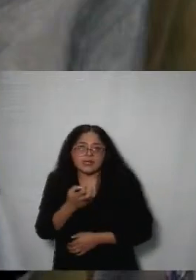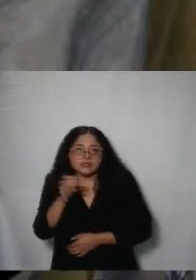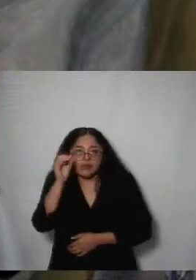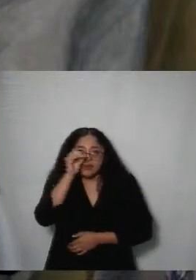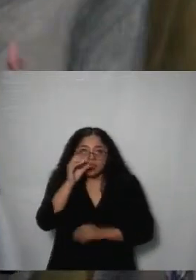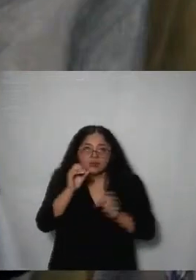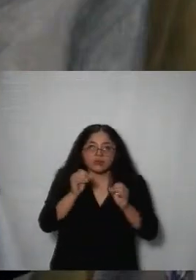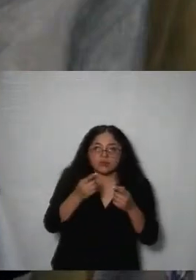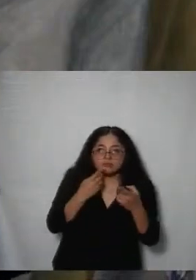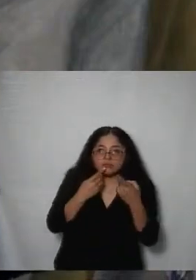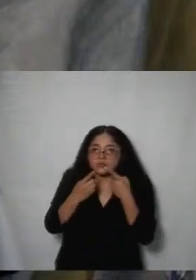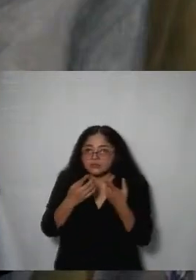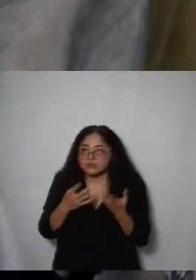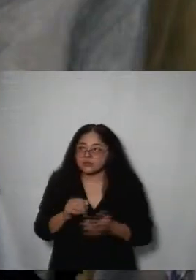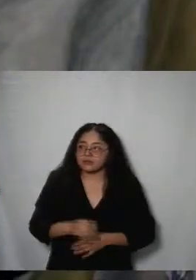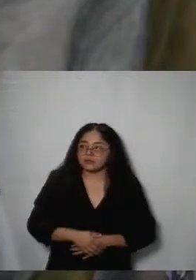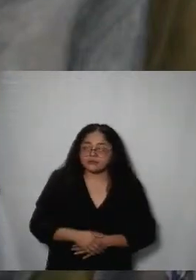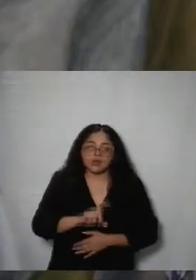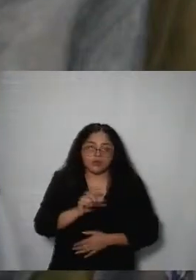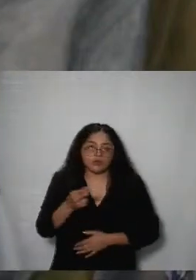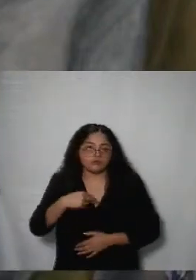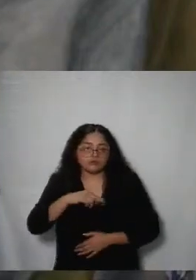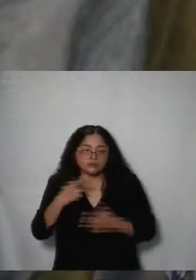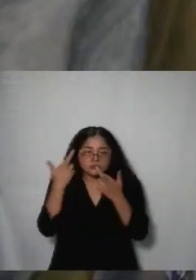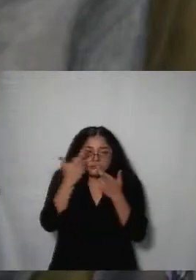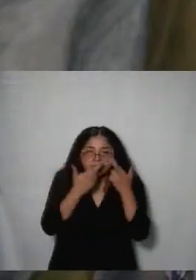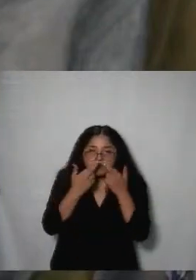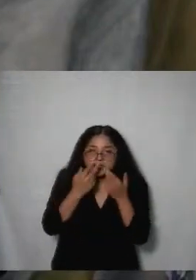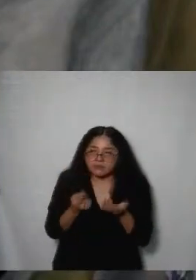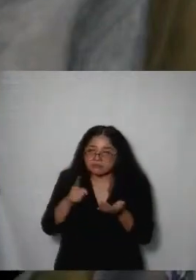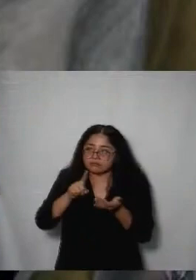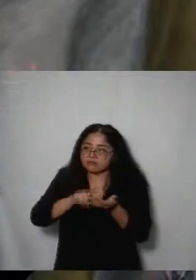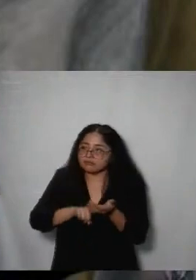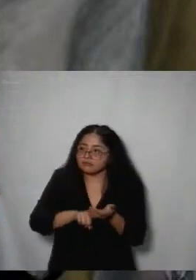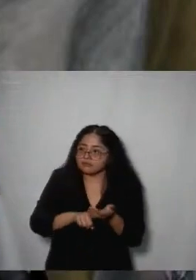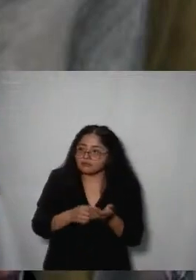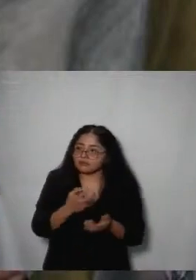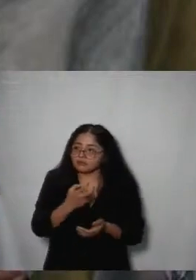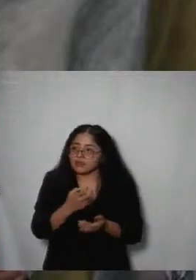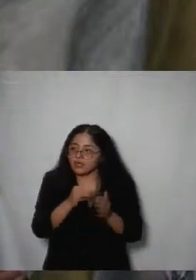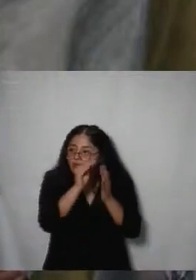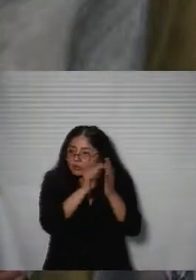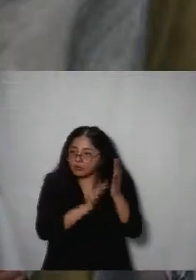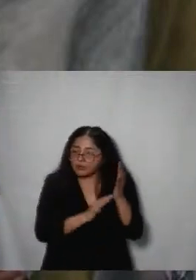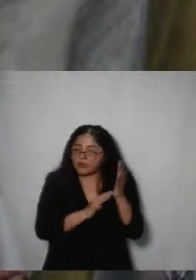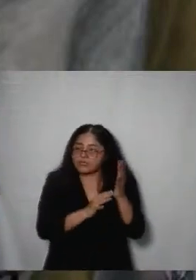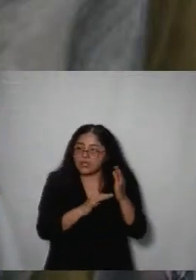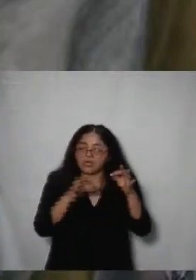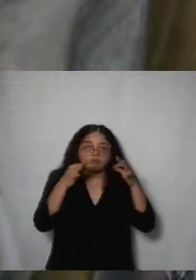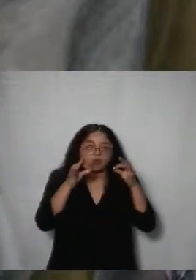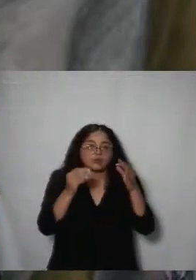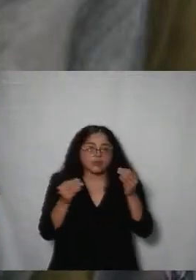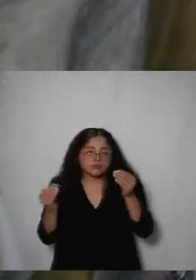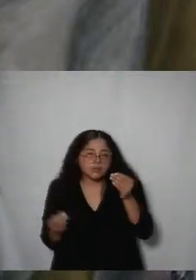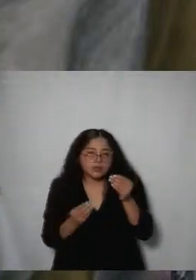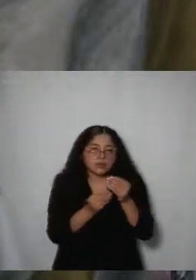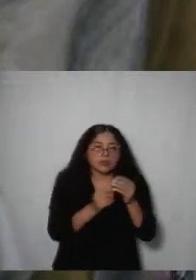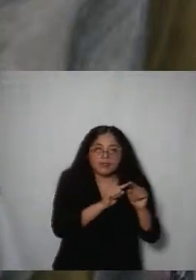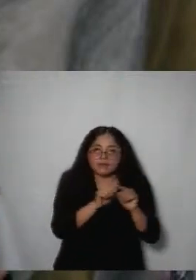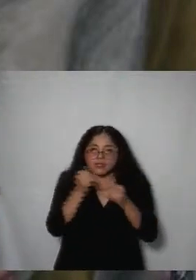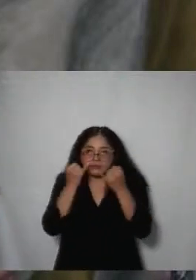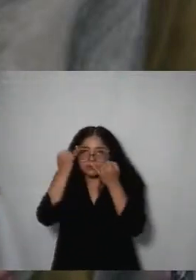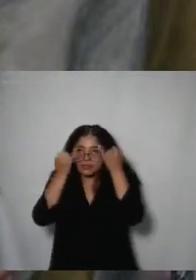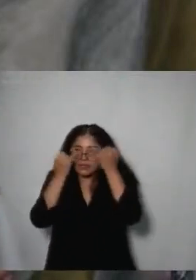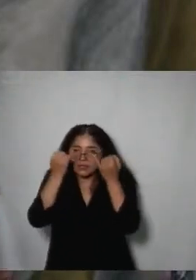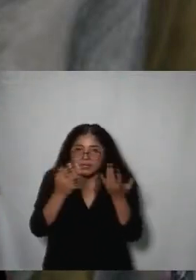áreas que hicieron observaciones y en su momento se fueron incorporando a dicho documento incluso este sería el momento